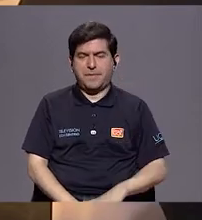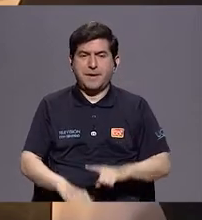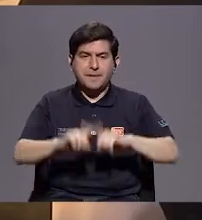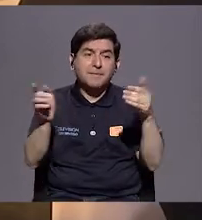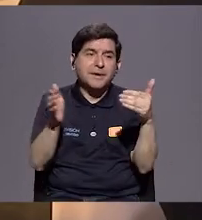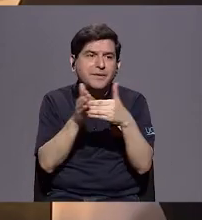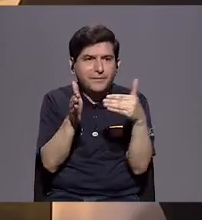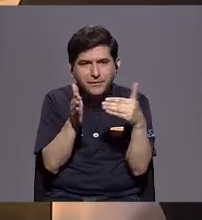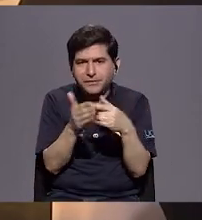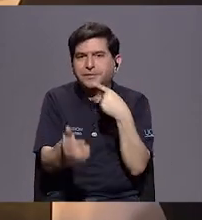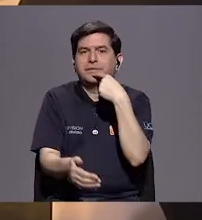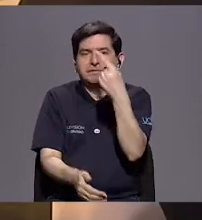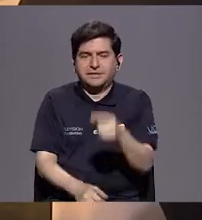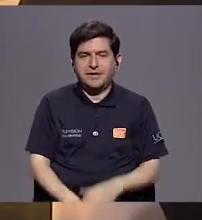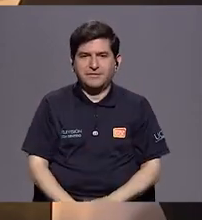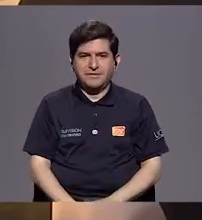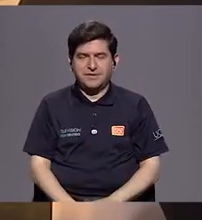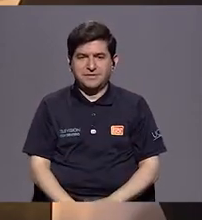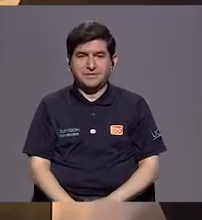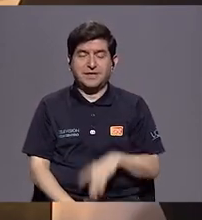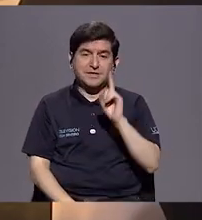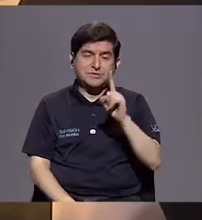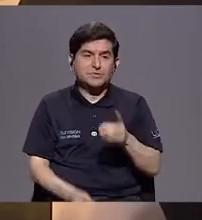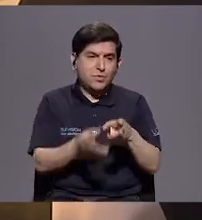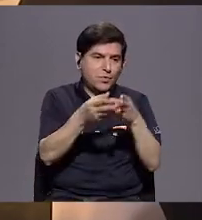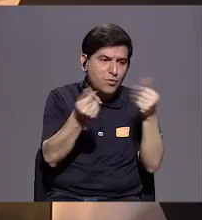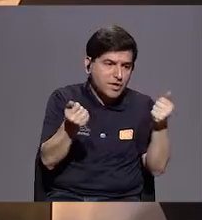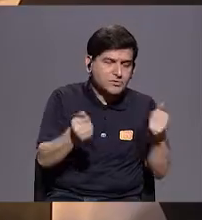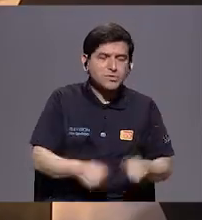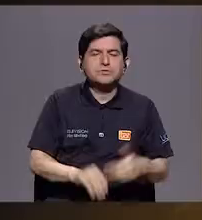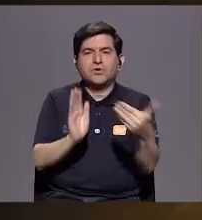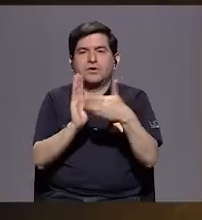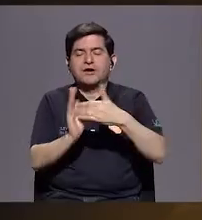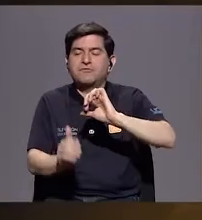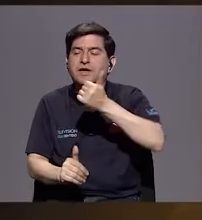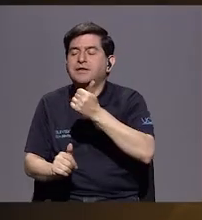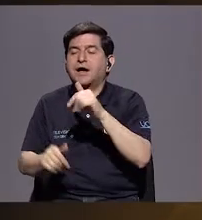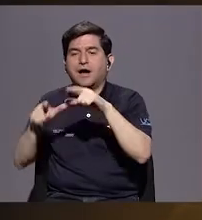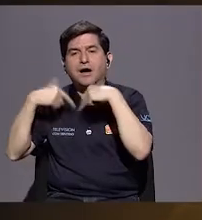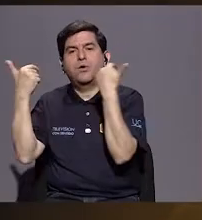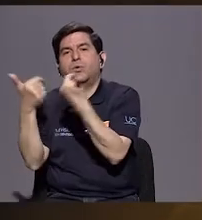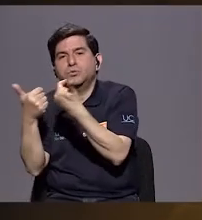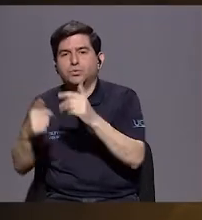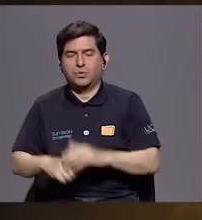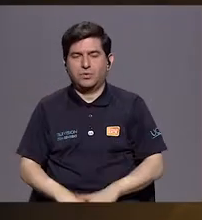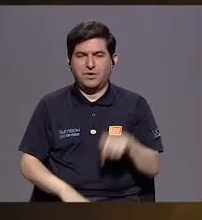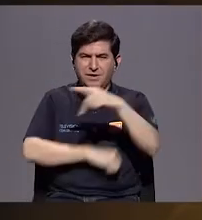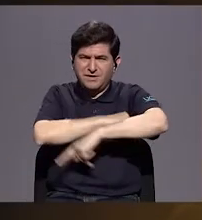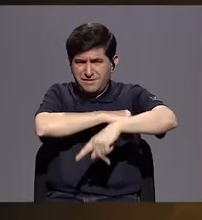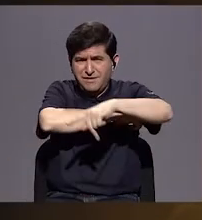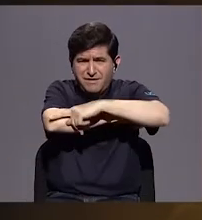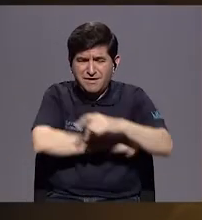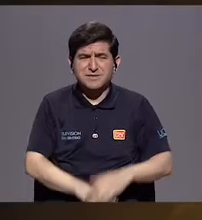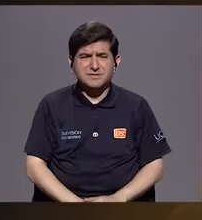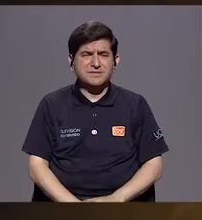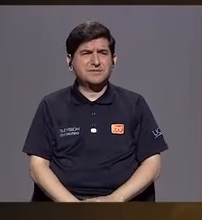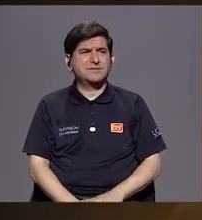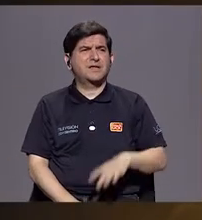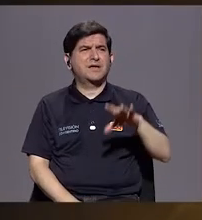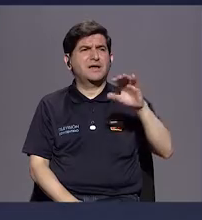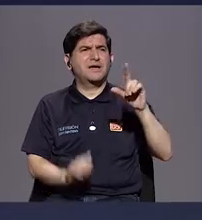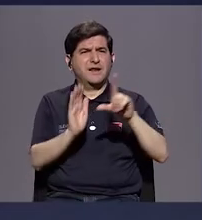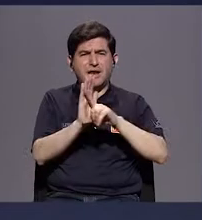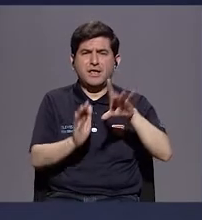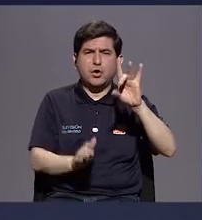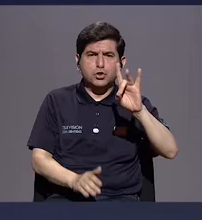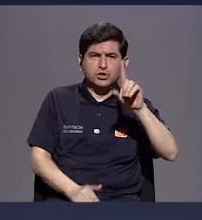volvemos a lo mismo. Cobijamos un santo, descobijando el otro. En este país, con la 81-14,